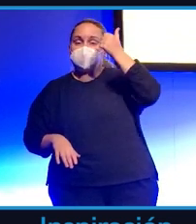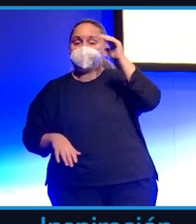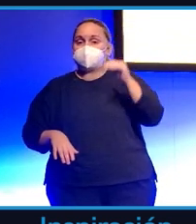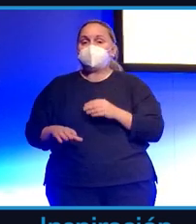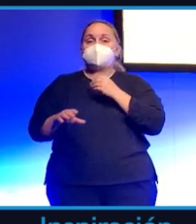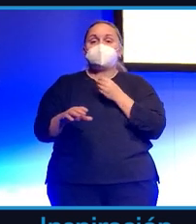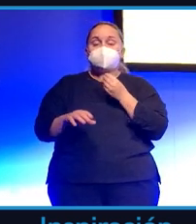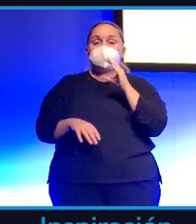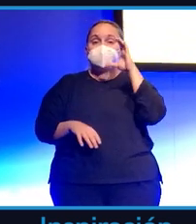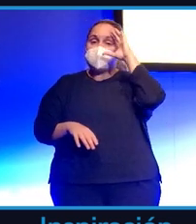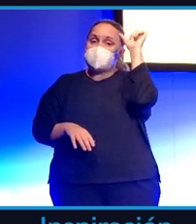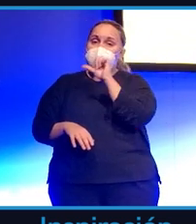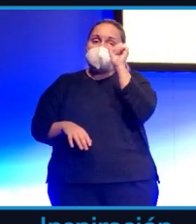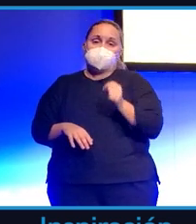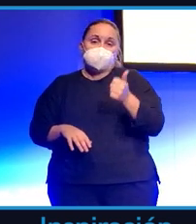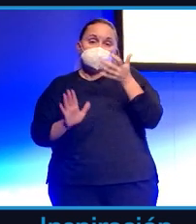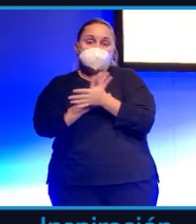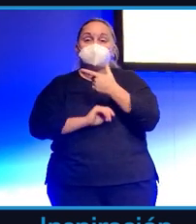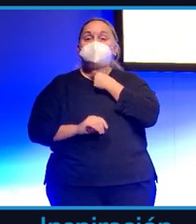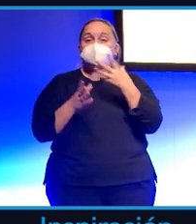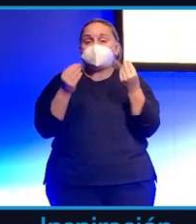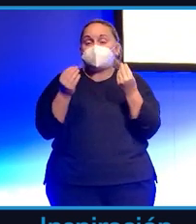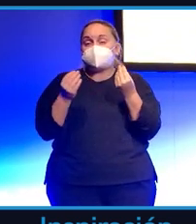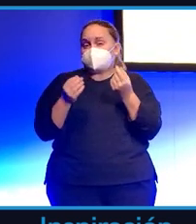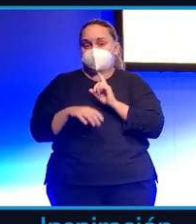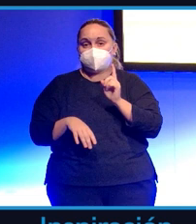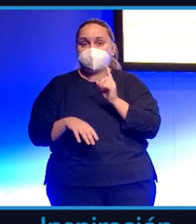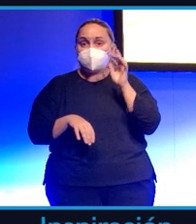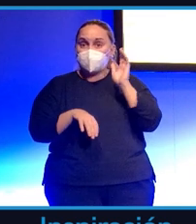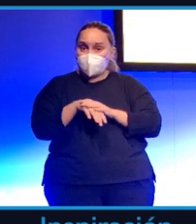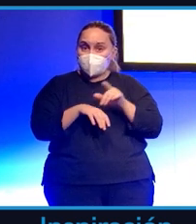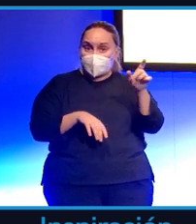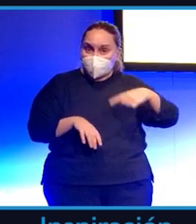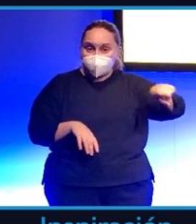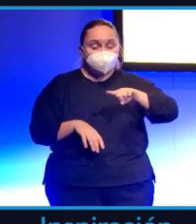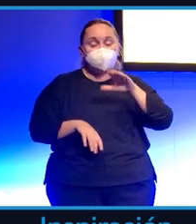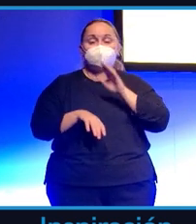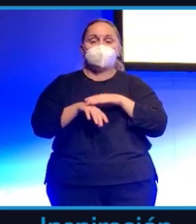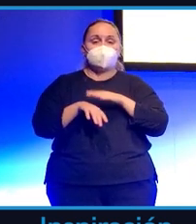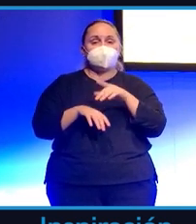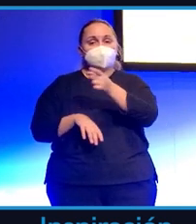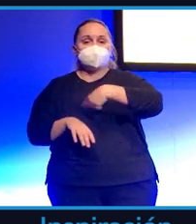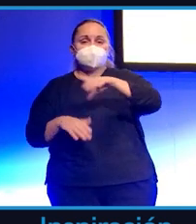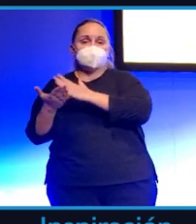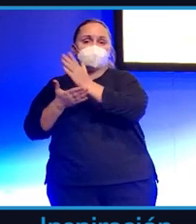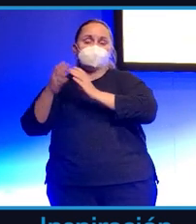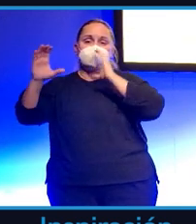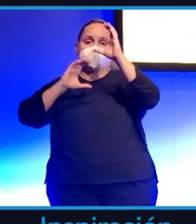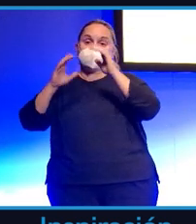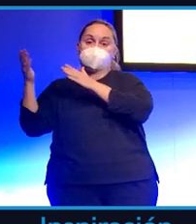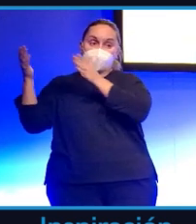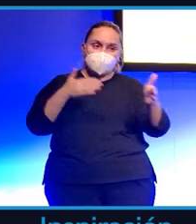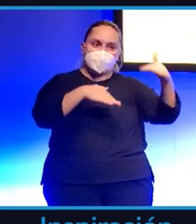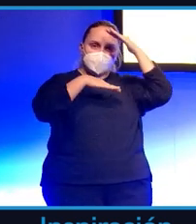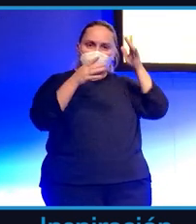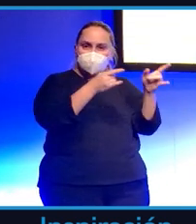mucho no les gusta y yo no les echaría la culpa a ellos, se la echaría a los medios de comunicación que, digamos, están desatendiendo esas